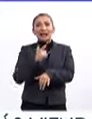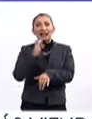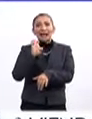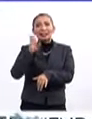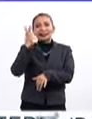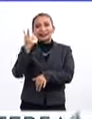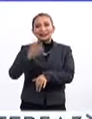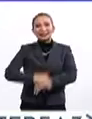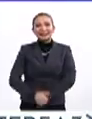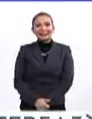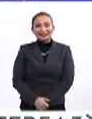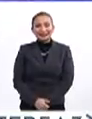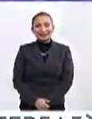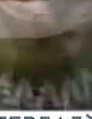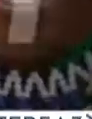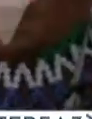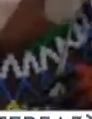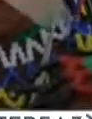Chang'e-3.